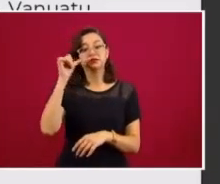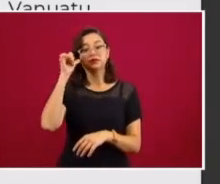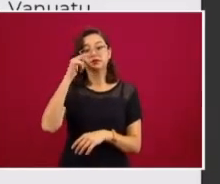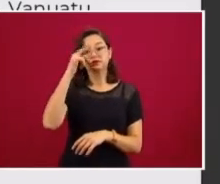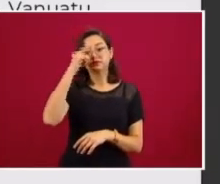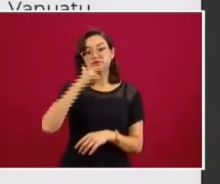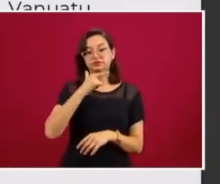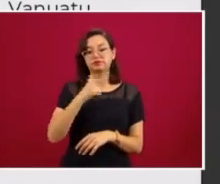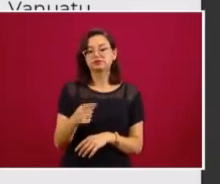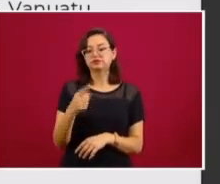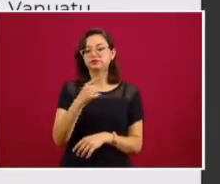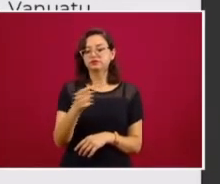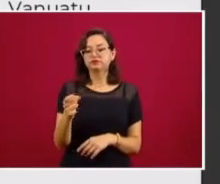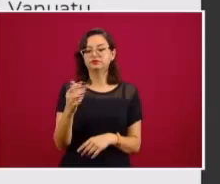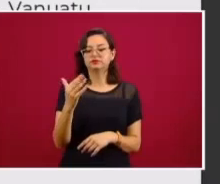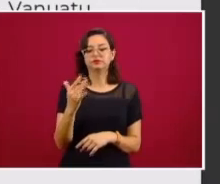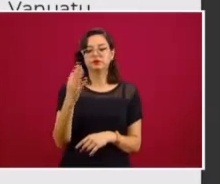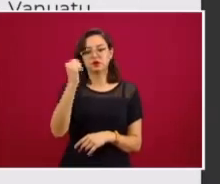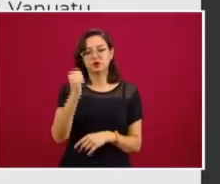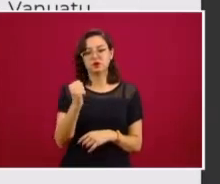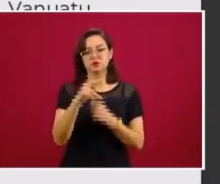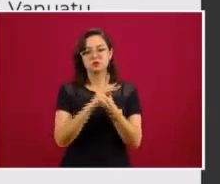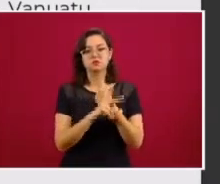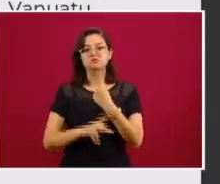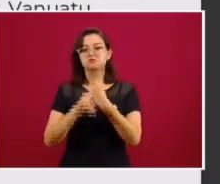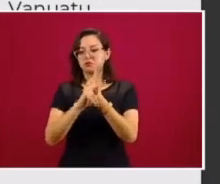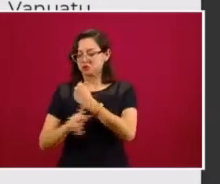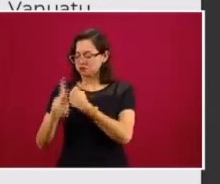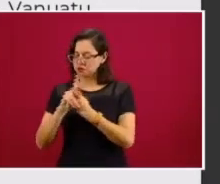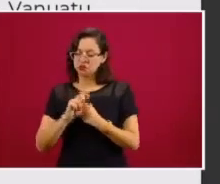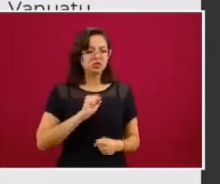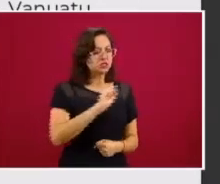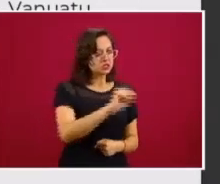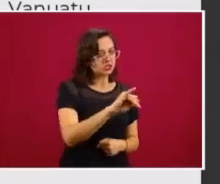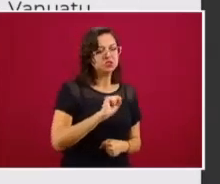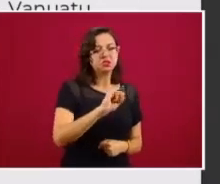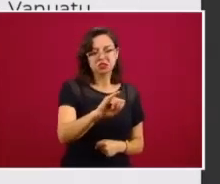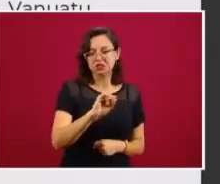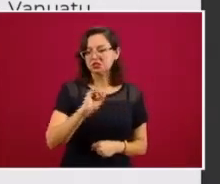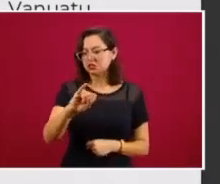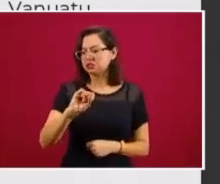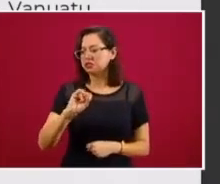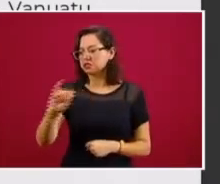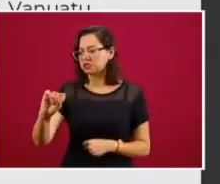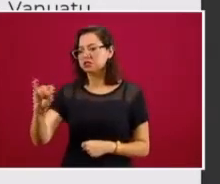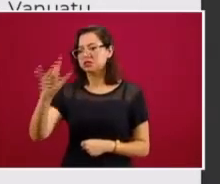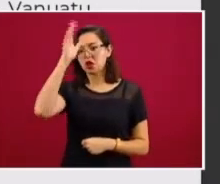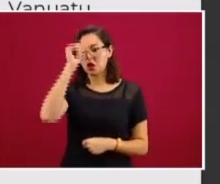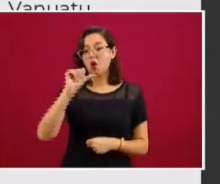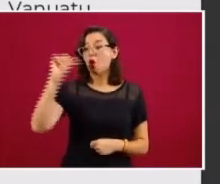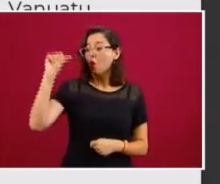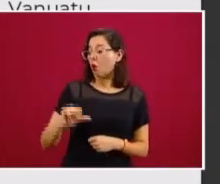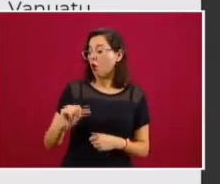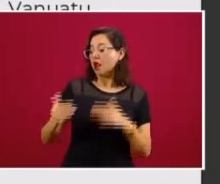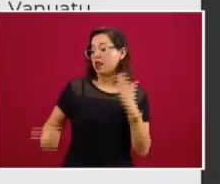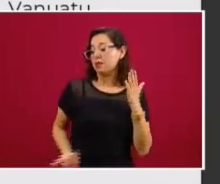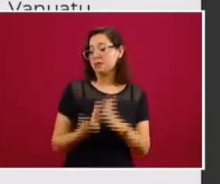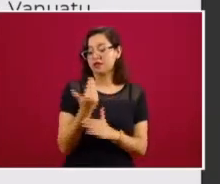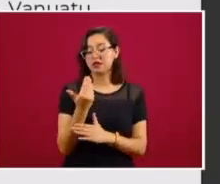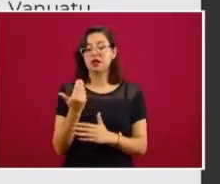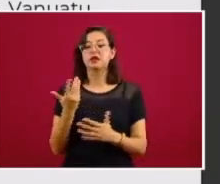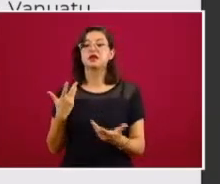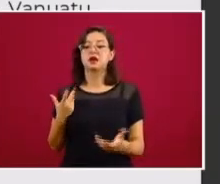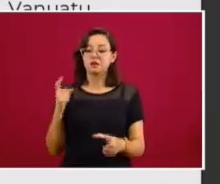teníamos 159 países que habían copatrocinado. Y esta mañana me llegó la notificación que se